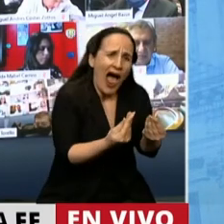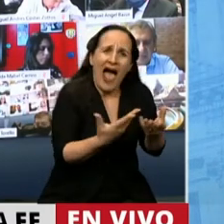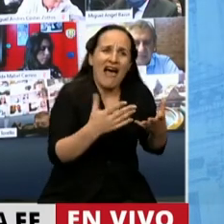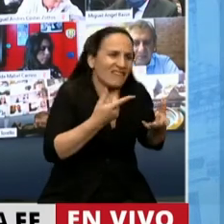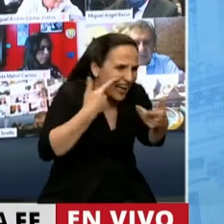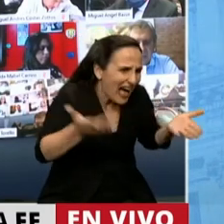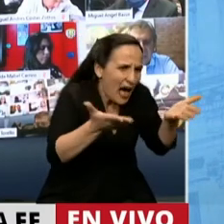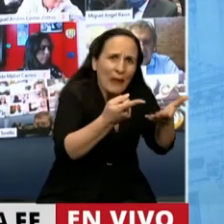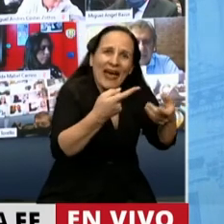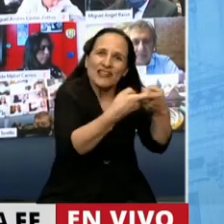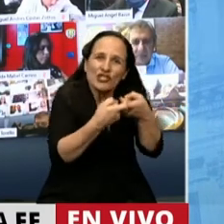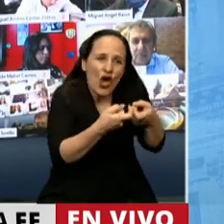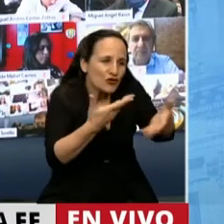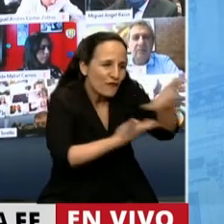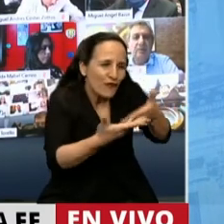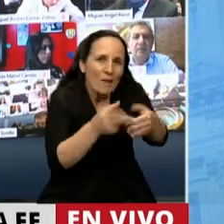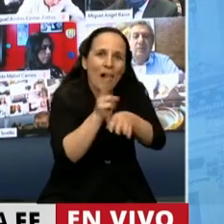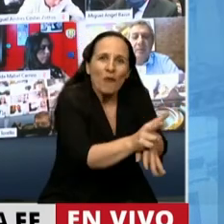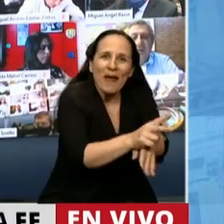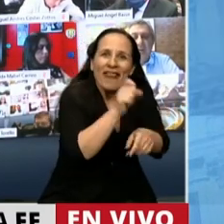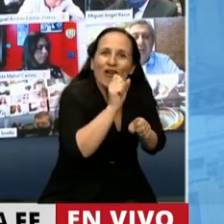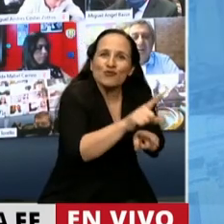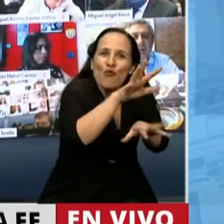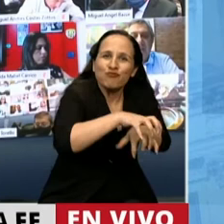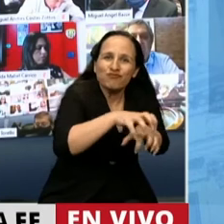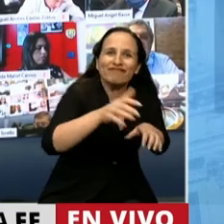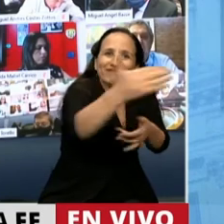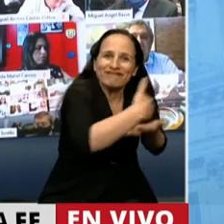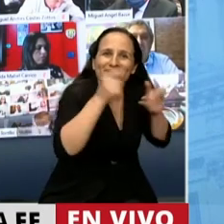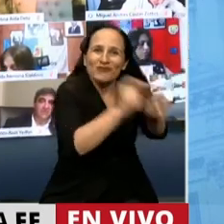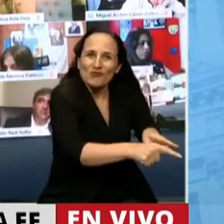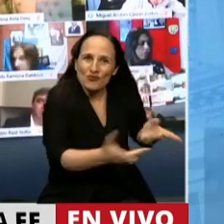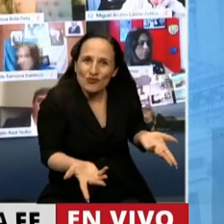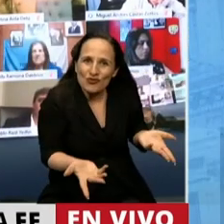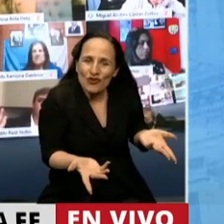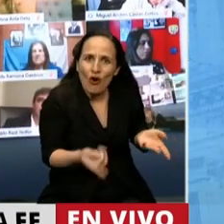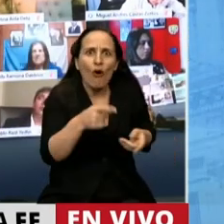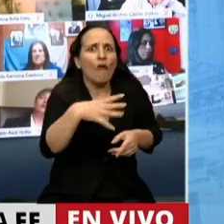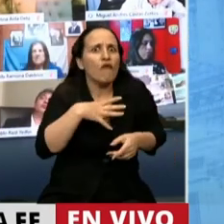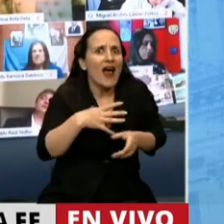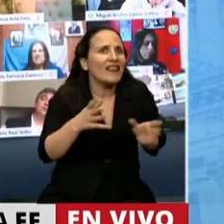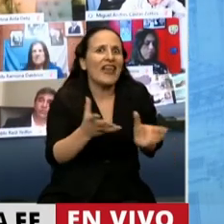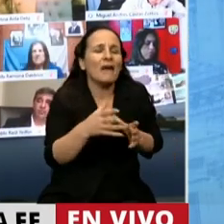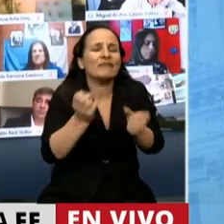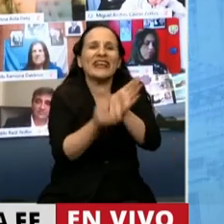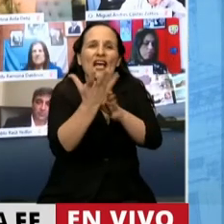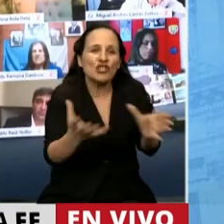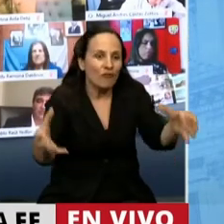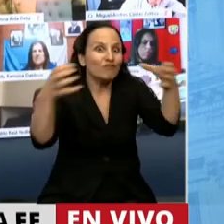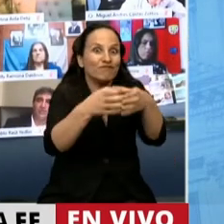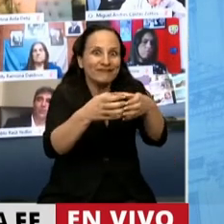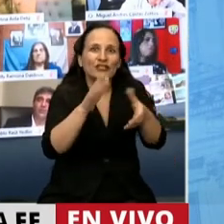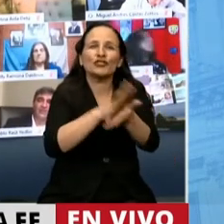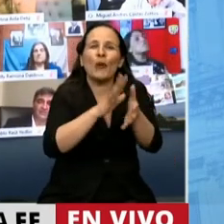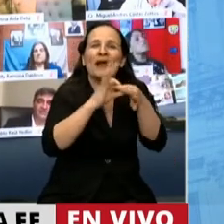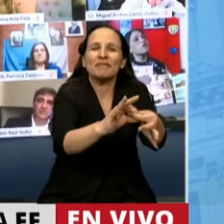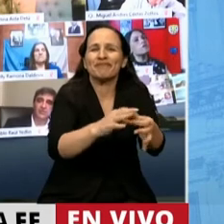cooperativizarlos para que puedan defender su propia producción. No se generó ningún fondo citrícola estratégico que apunte